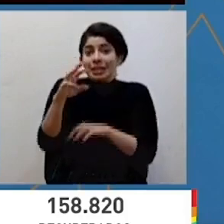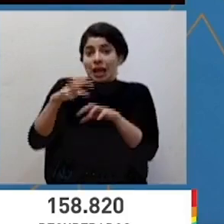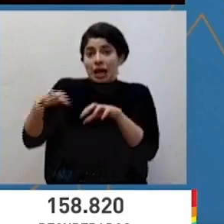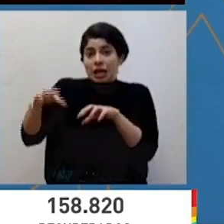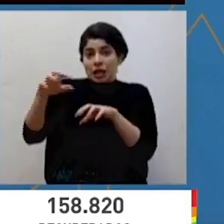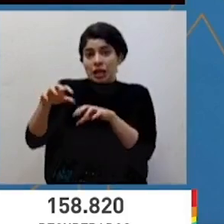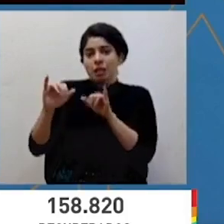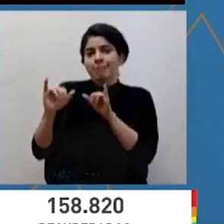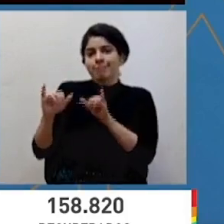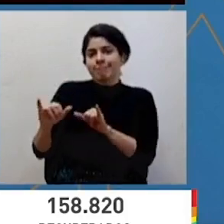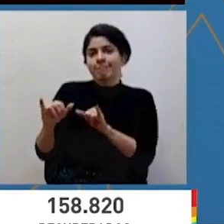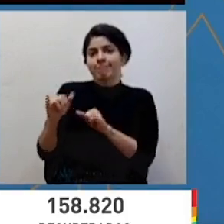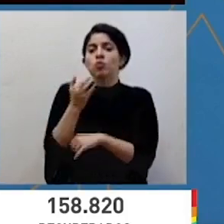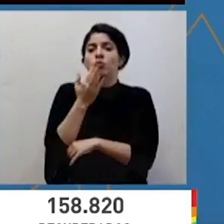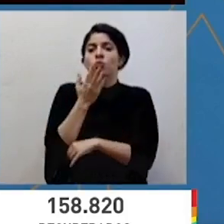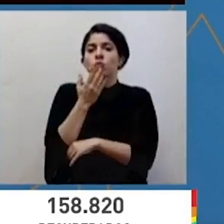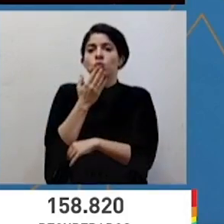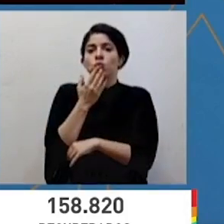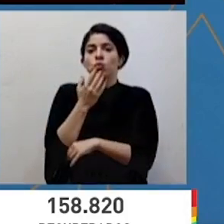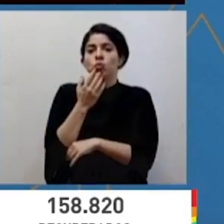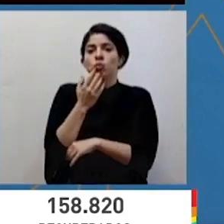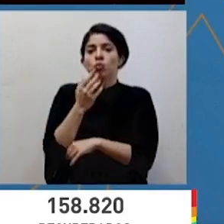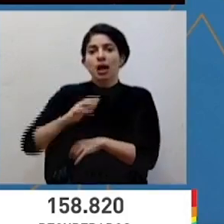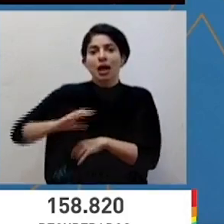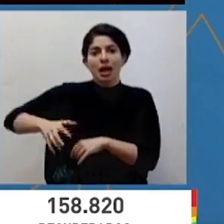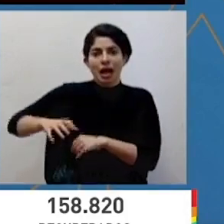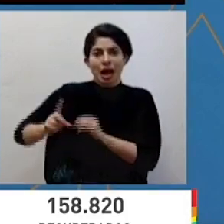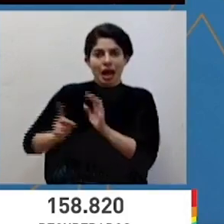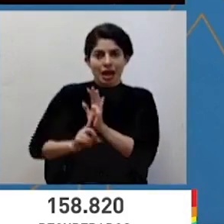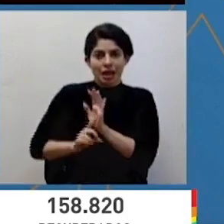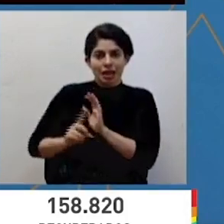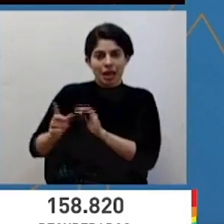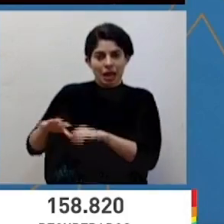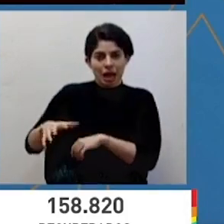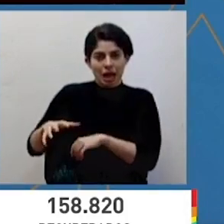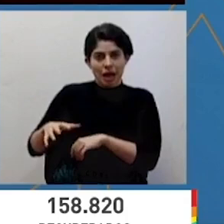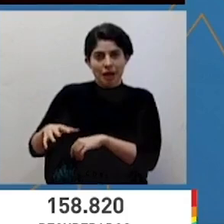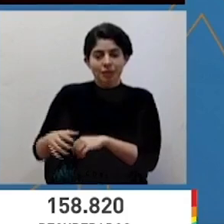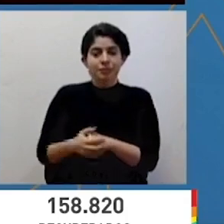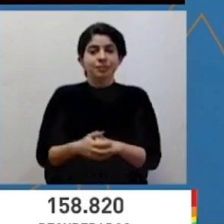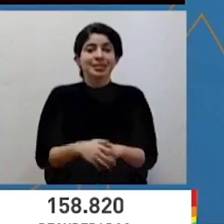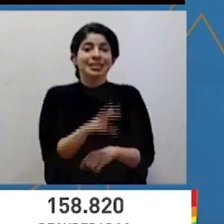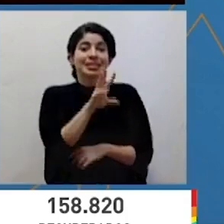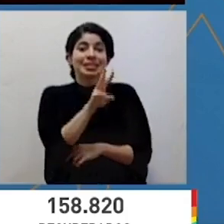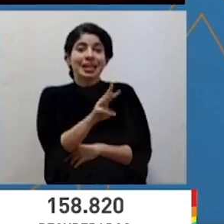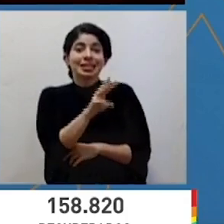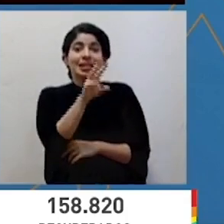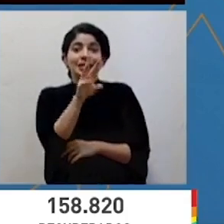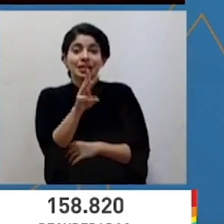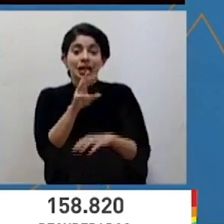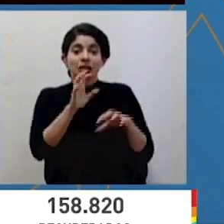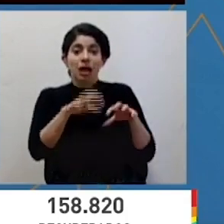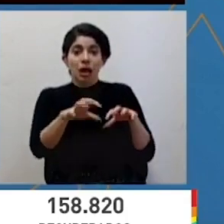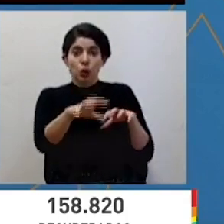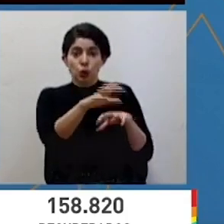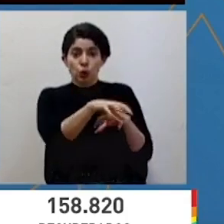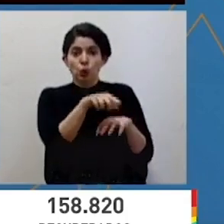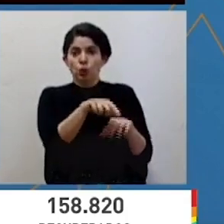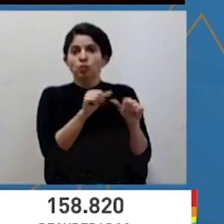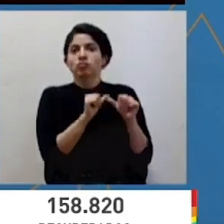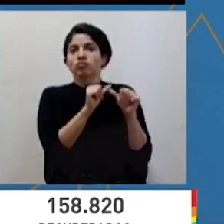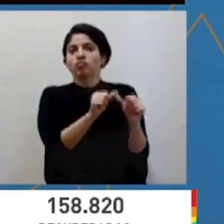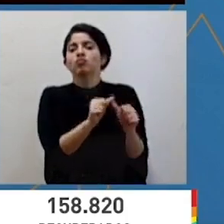permanecen en condición de alerta naranja y sesenta y seis, perdón, cantones que